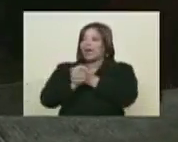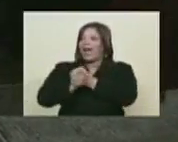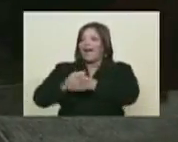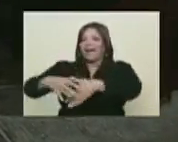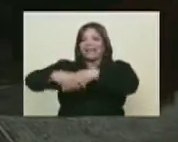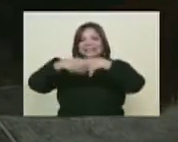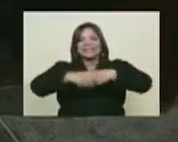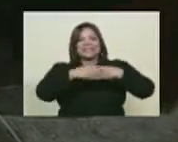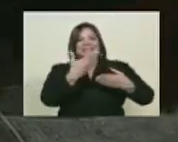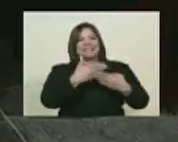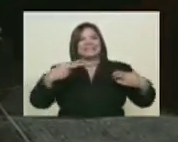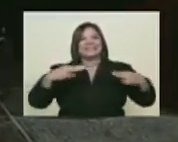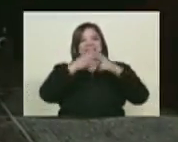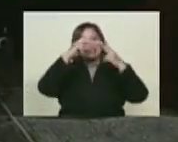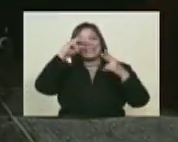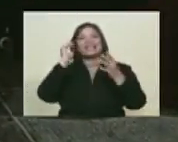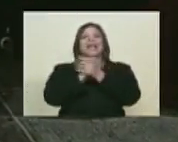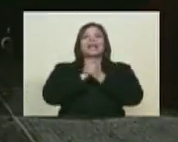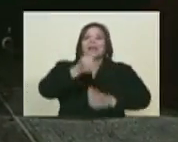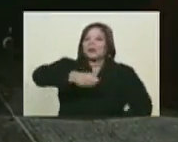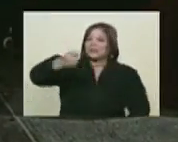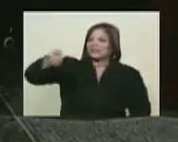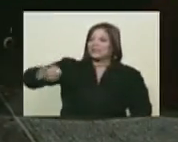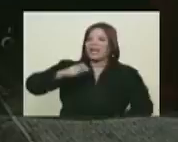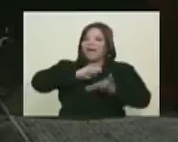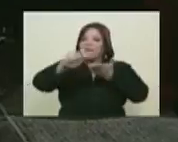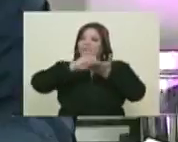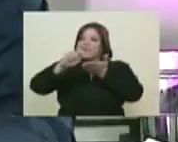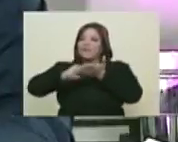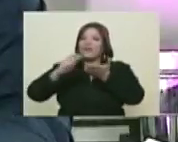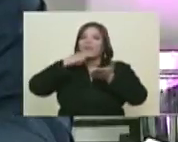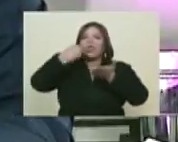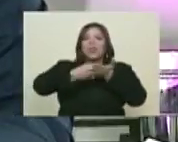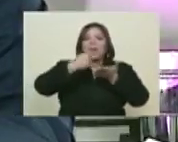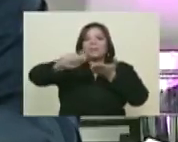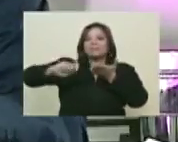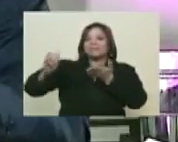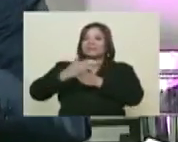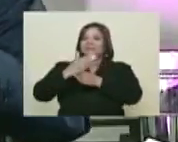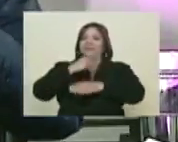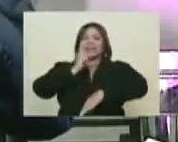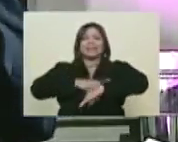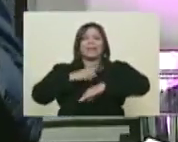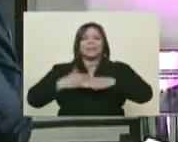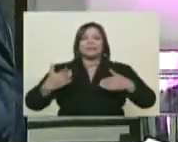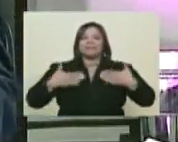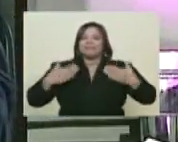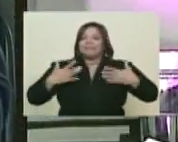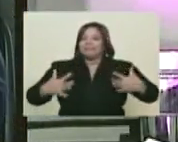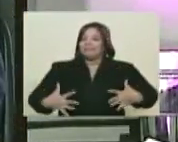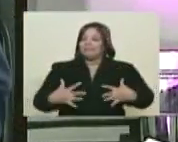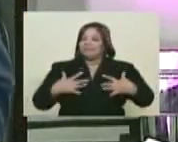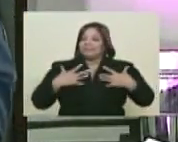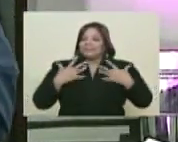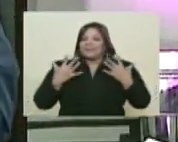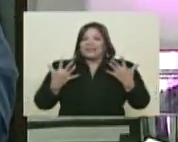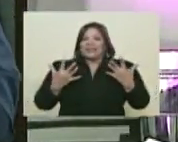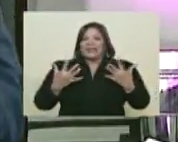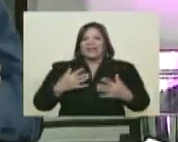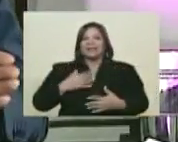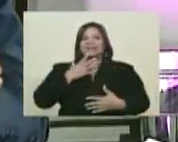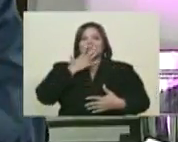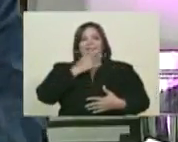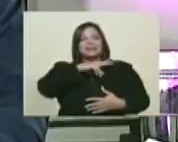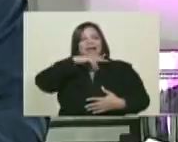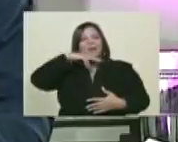tiempo que no vemos, con gente que queremos conocer, con los autores que firman sus libros, y pasar un rato de oxigenación. Como bien lo decía Fernando Yulian en